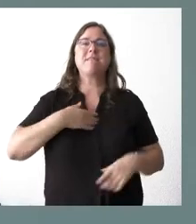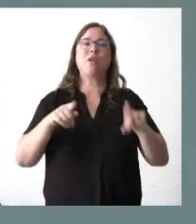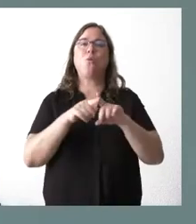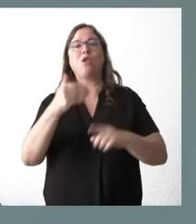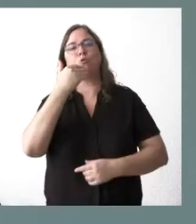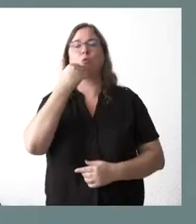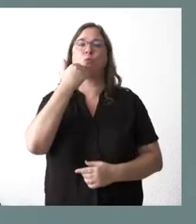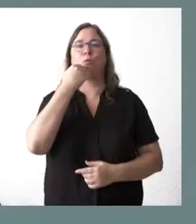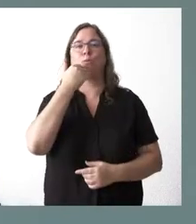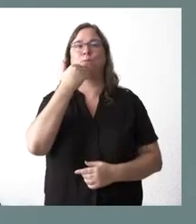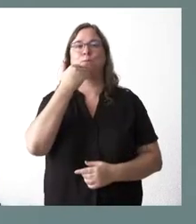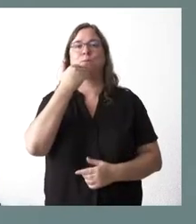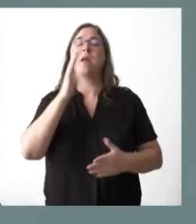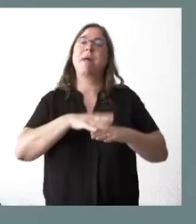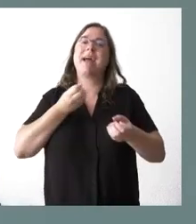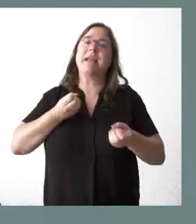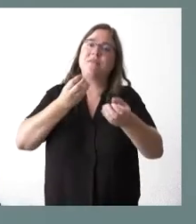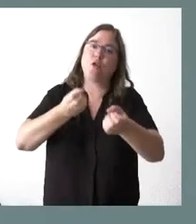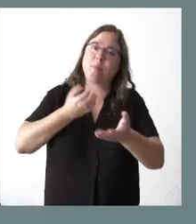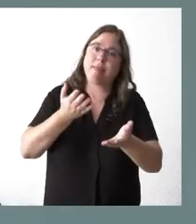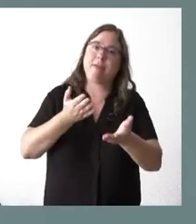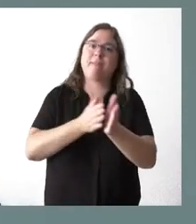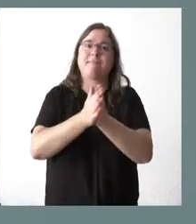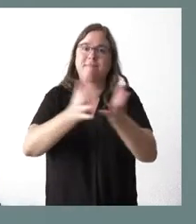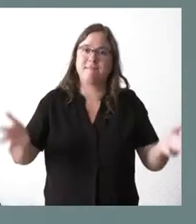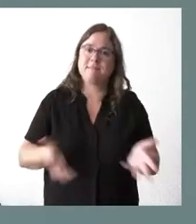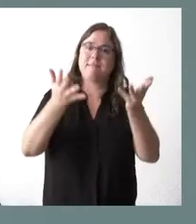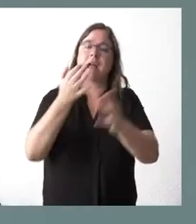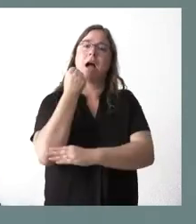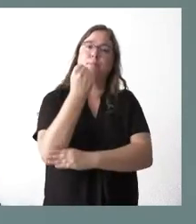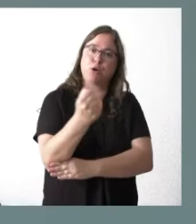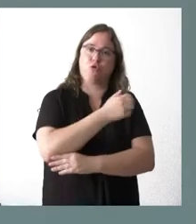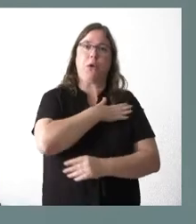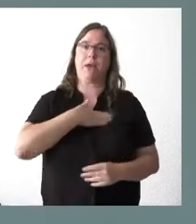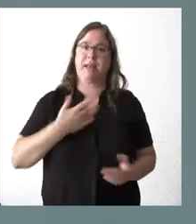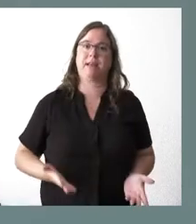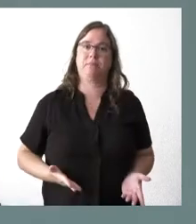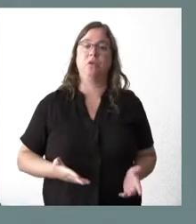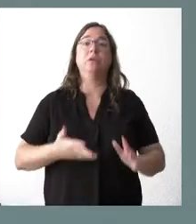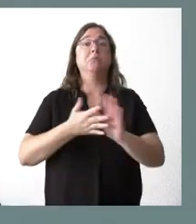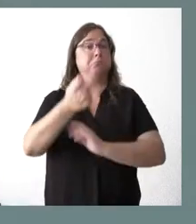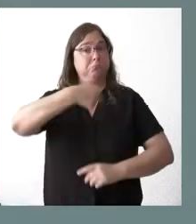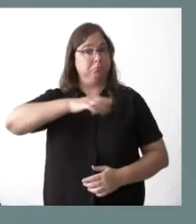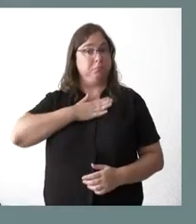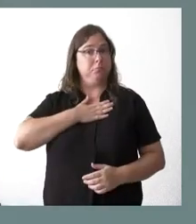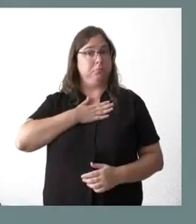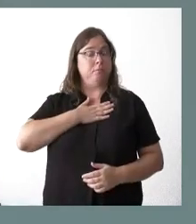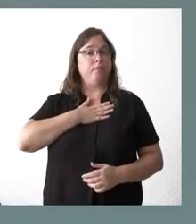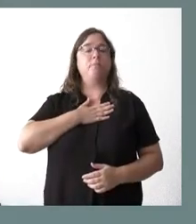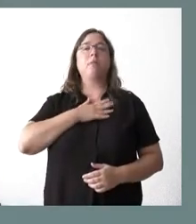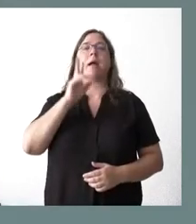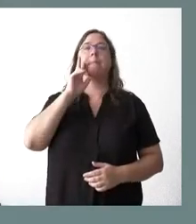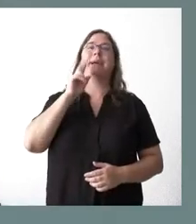de información, de estímulo y de apoyo. Por tanto, no verán en nosotros una